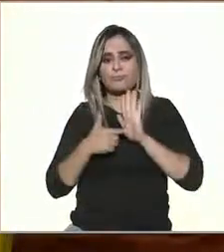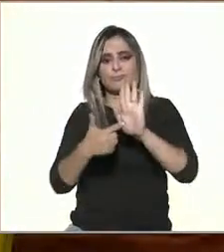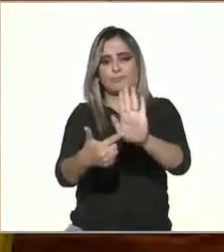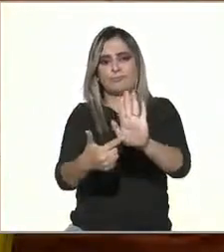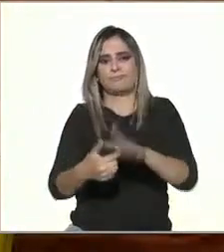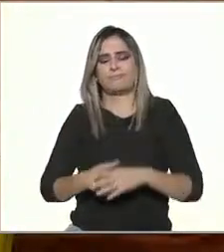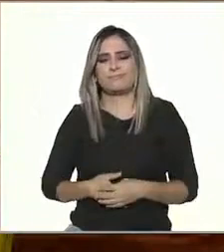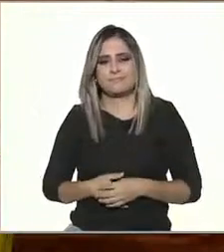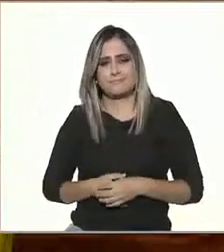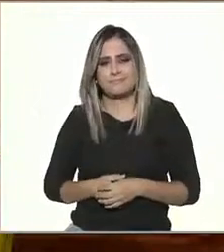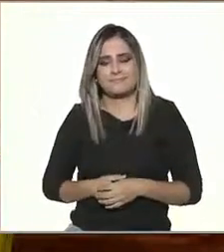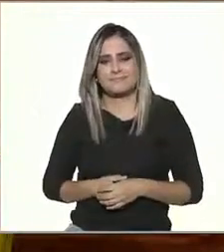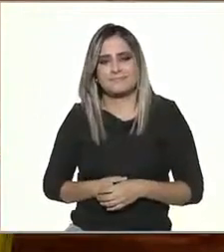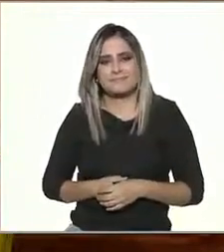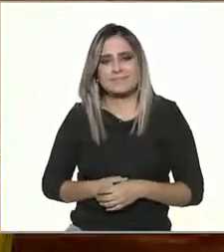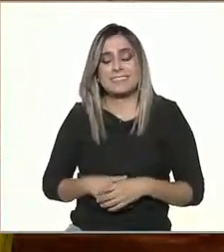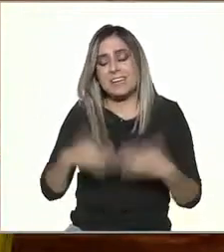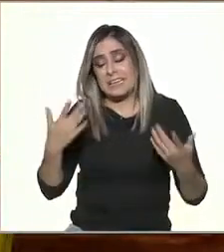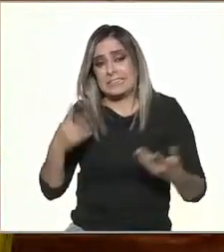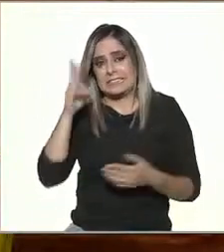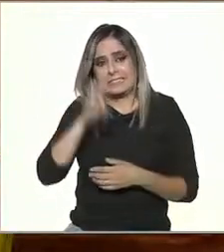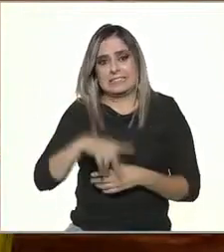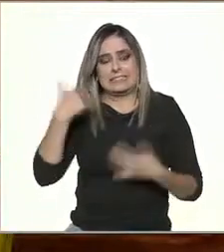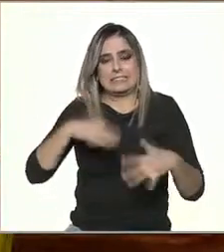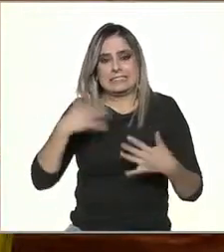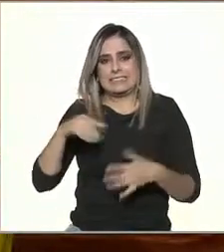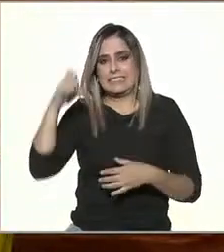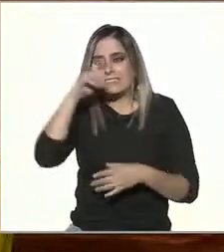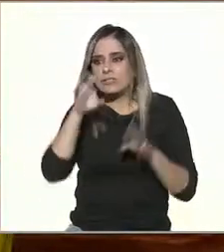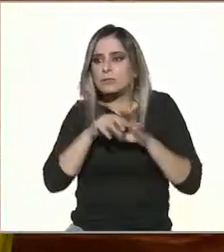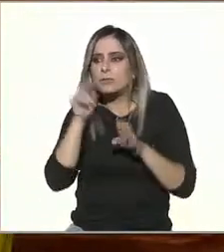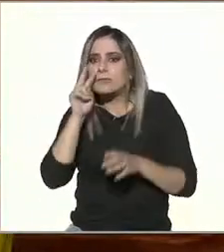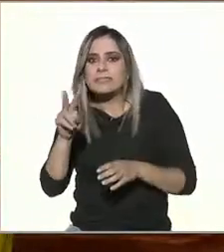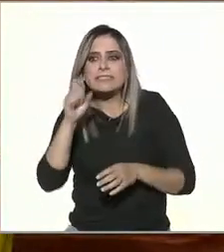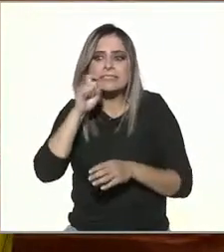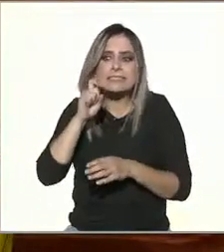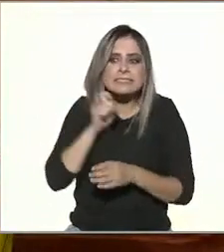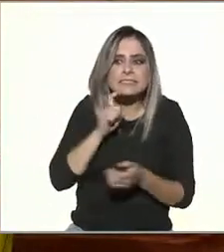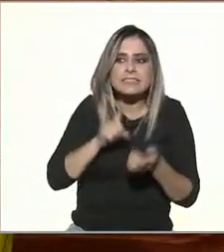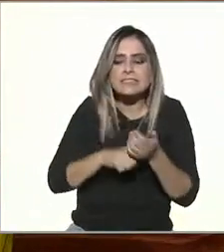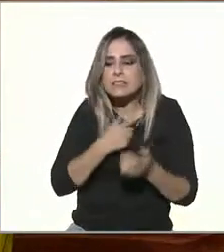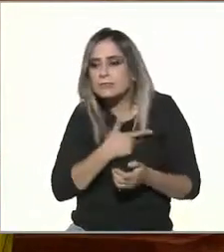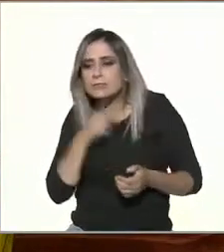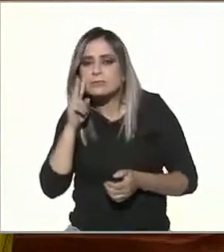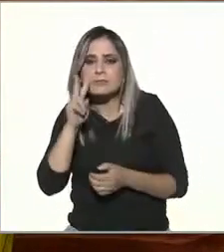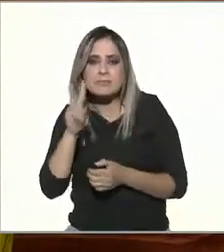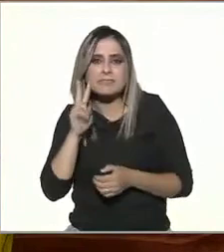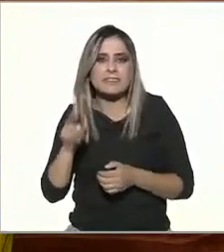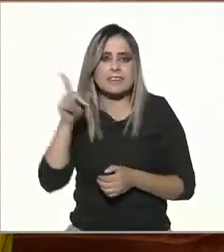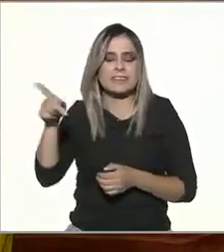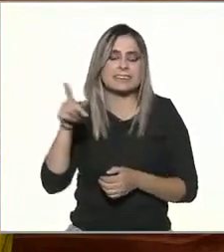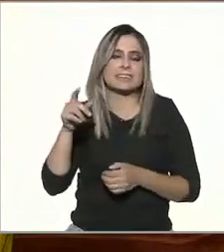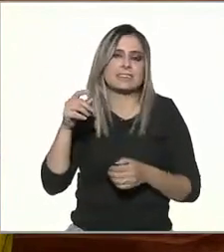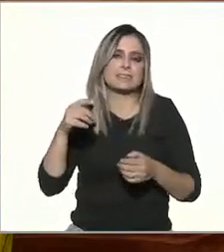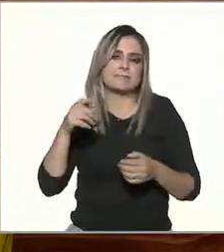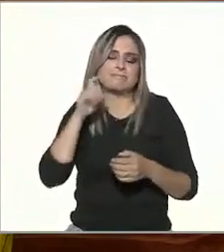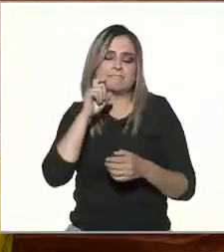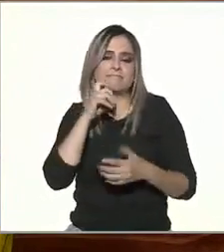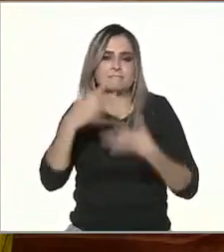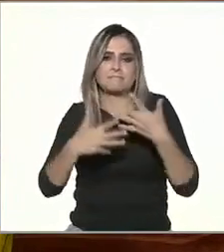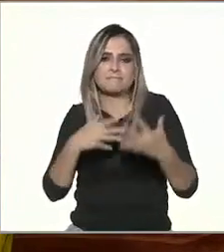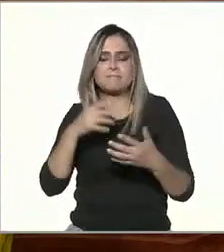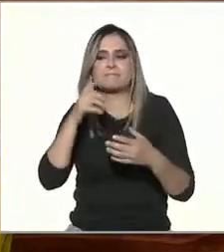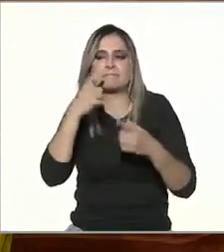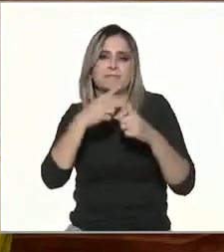bueno pues hay que atreverte a sacar el bollerista o la bollerista que llevamos dentro porque para que una exhibicionista tenga éxito necesita